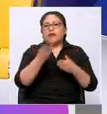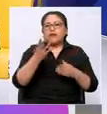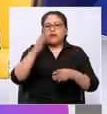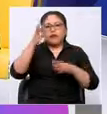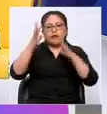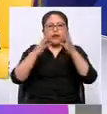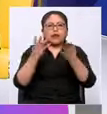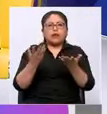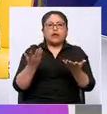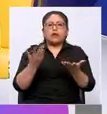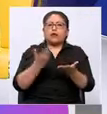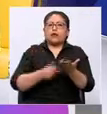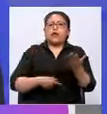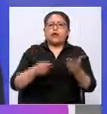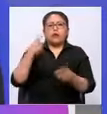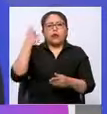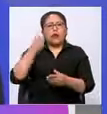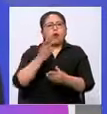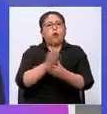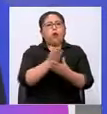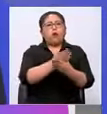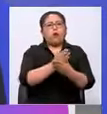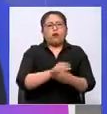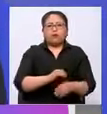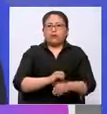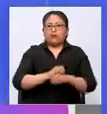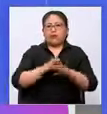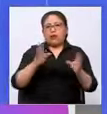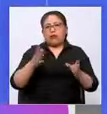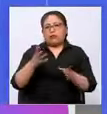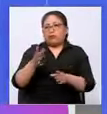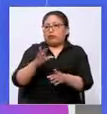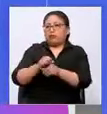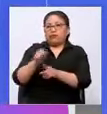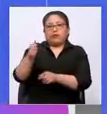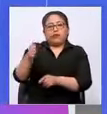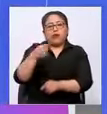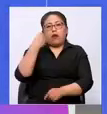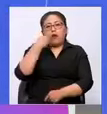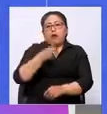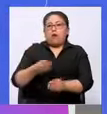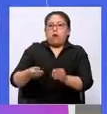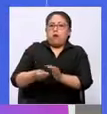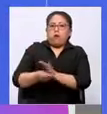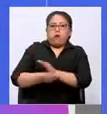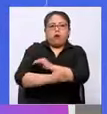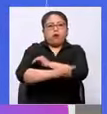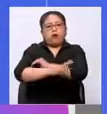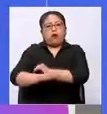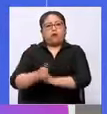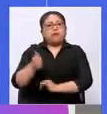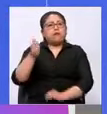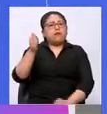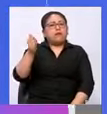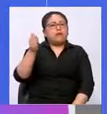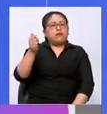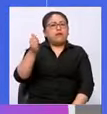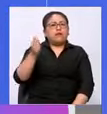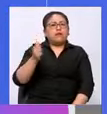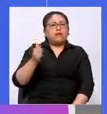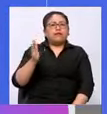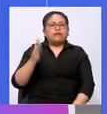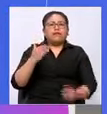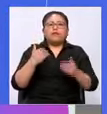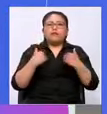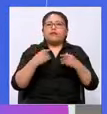del manejo de una persecución política, ¿no? No, sin duda, está totalmente descartado. Lo que pasa es que esos agentes que financiaban